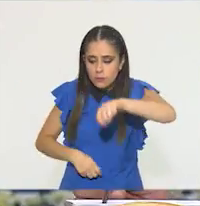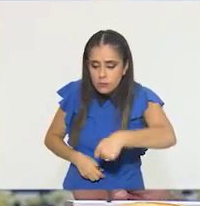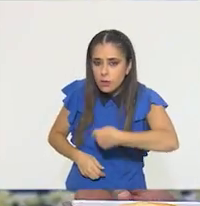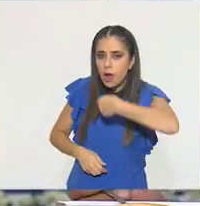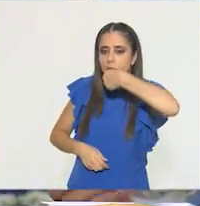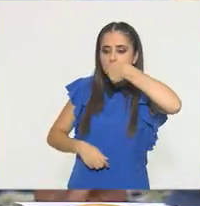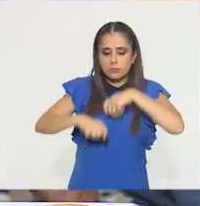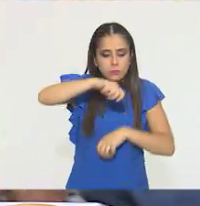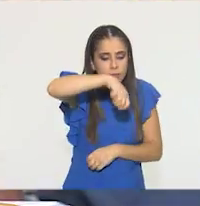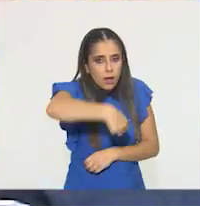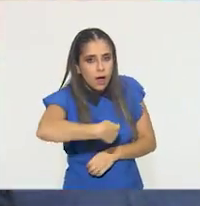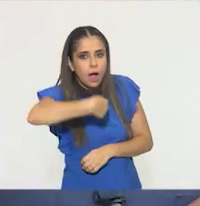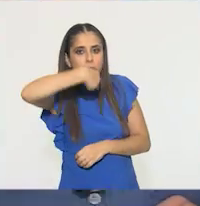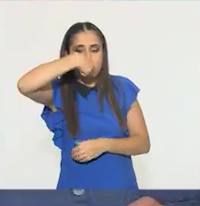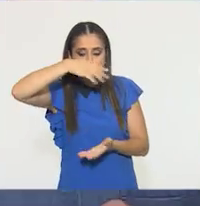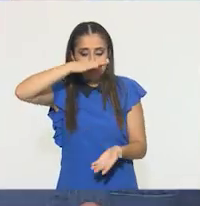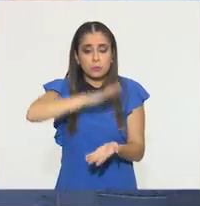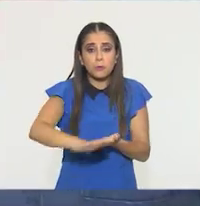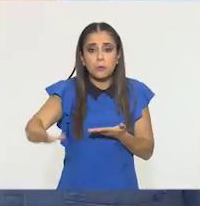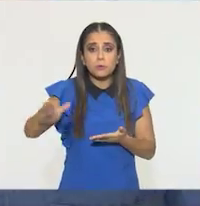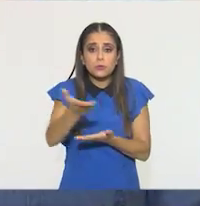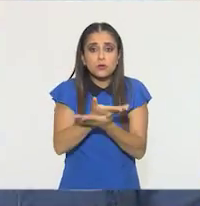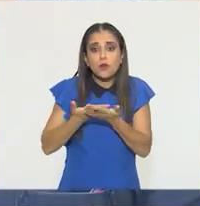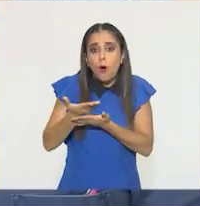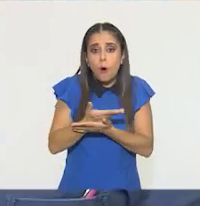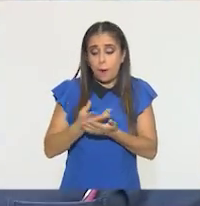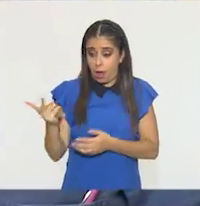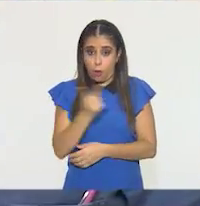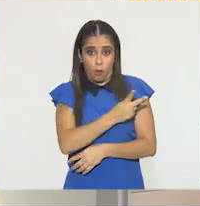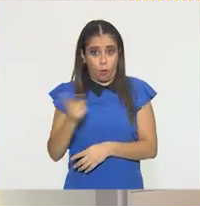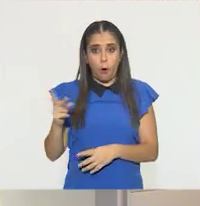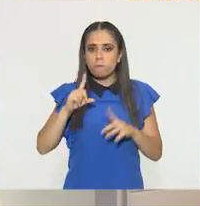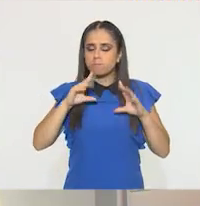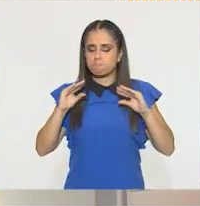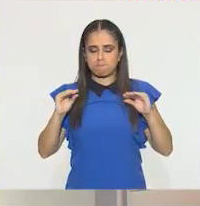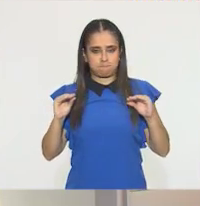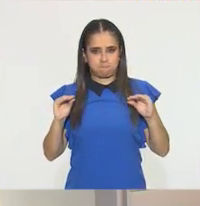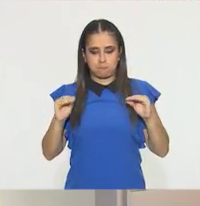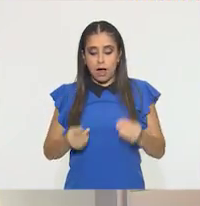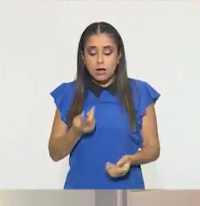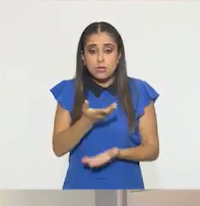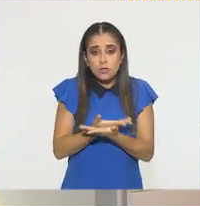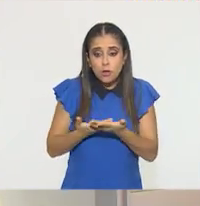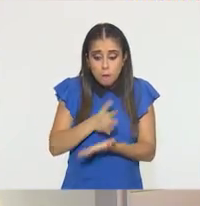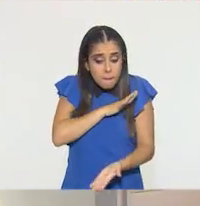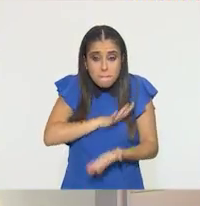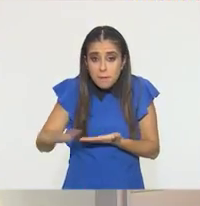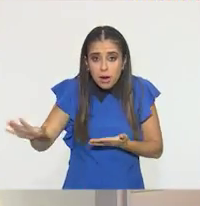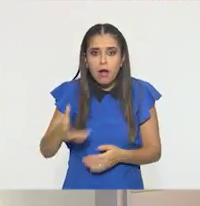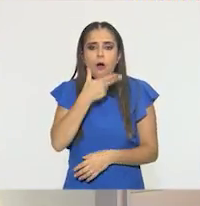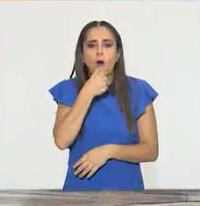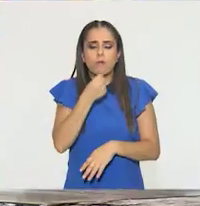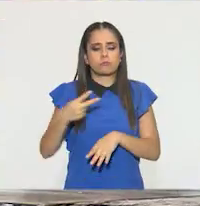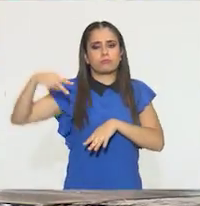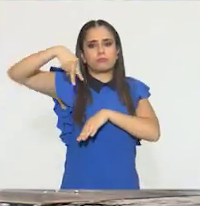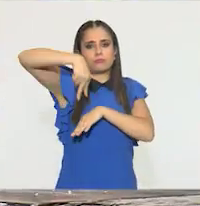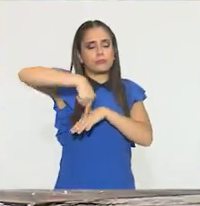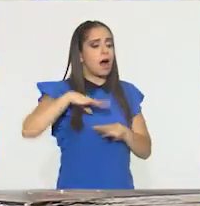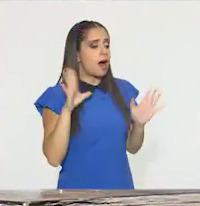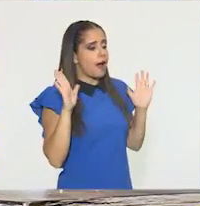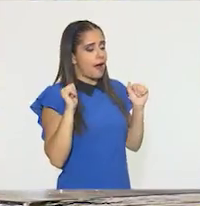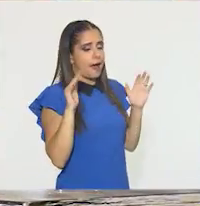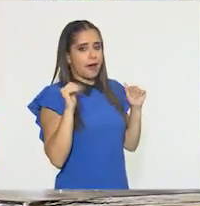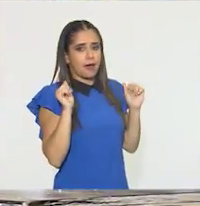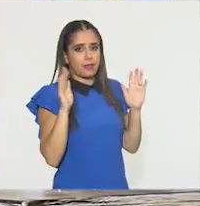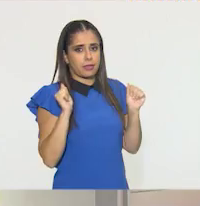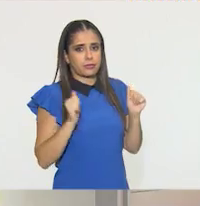la sopa. Hacen todo esto en silencio. Terminada la sopa, el hombre se levanta y se despide de la señora.